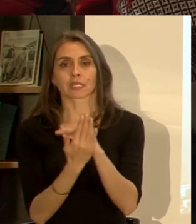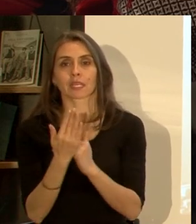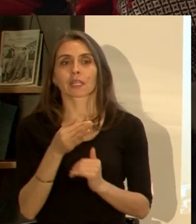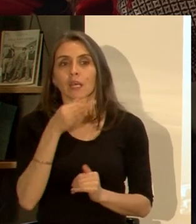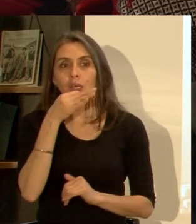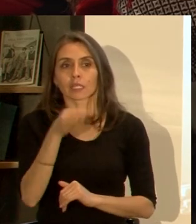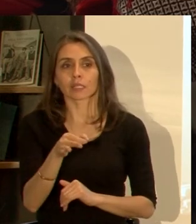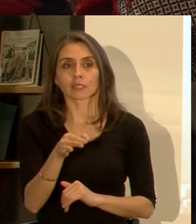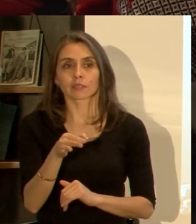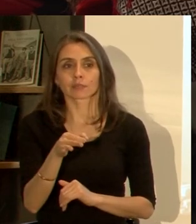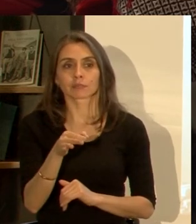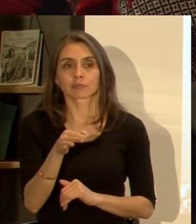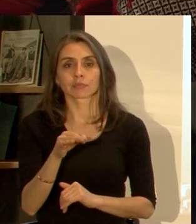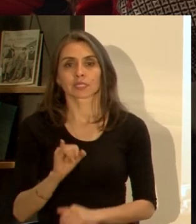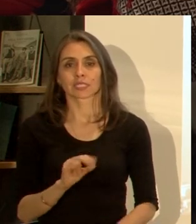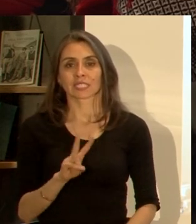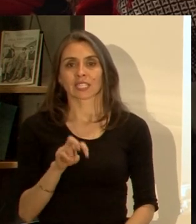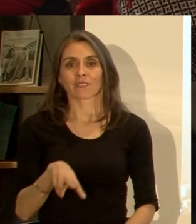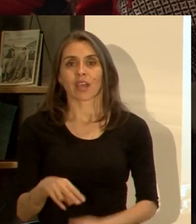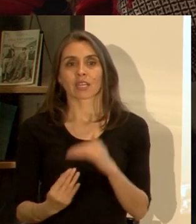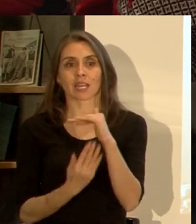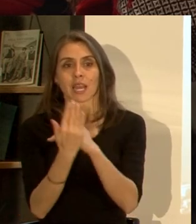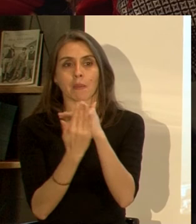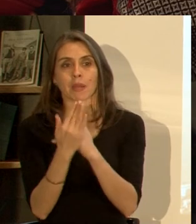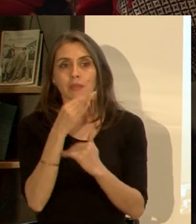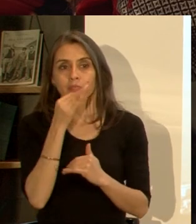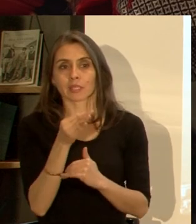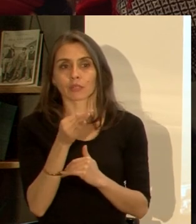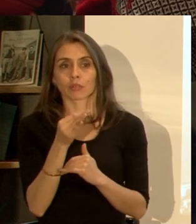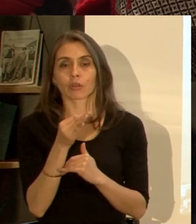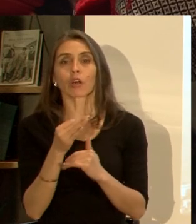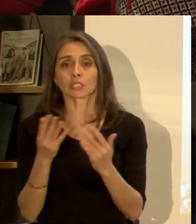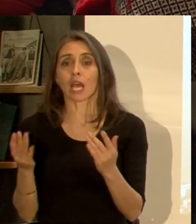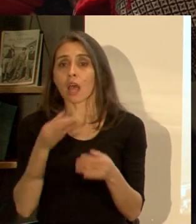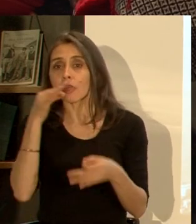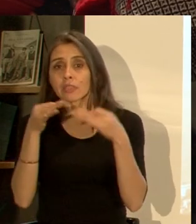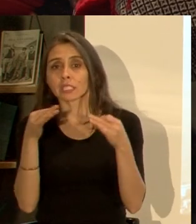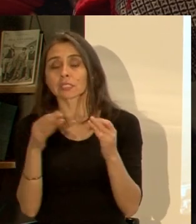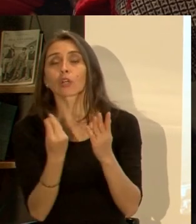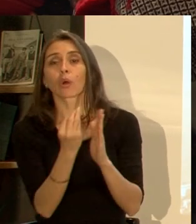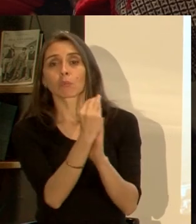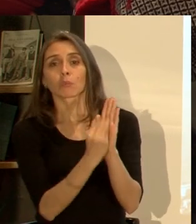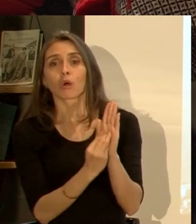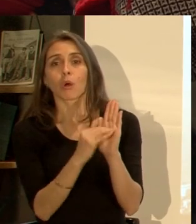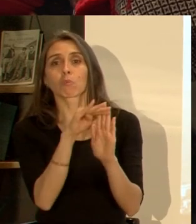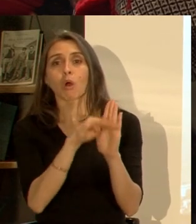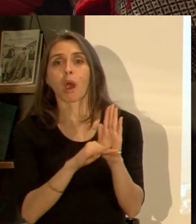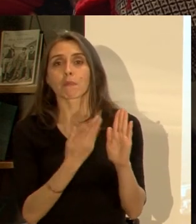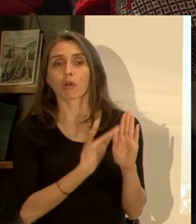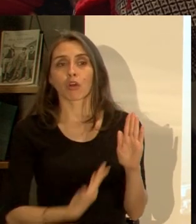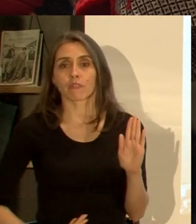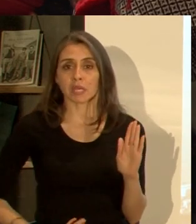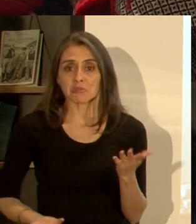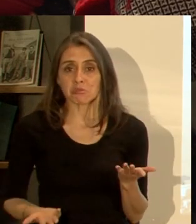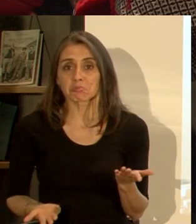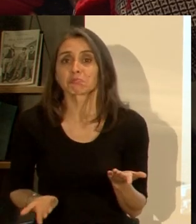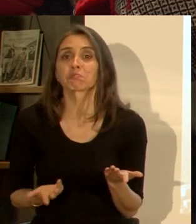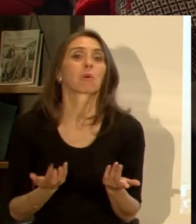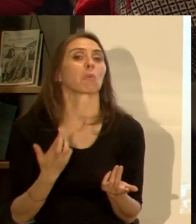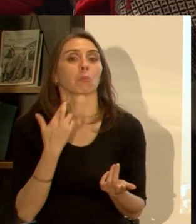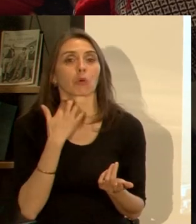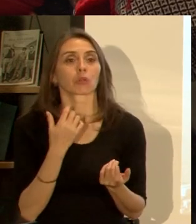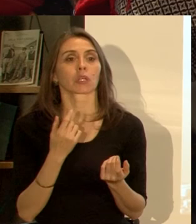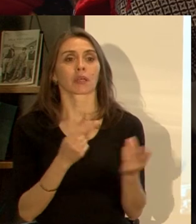dijo Iván en la mañana que se lleven a programas de gobierno porque finalmente lo que tiene